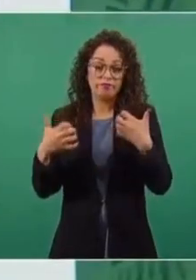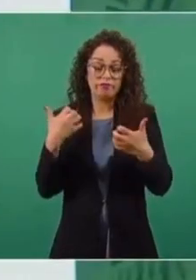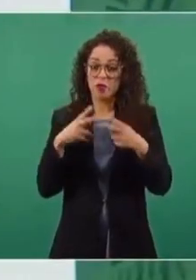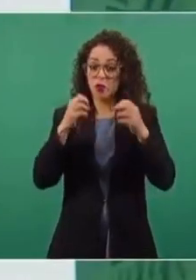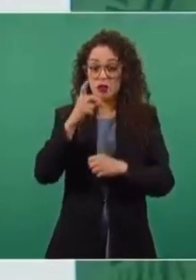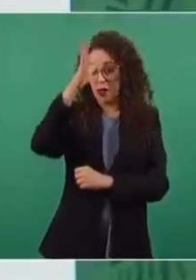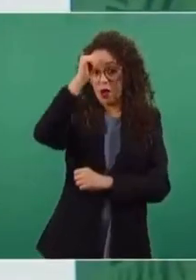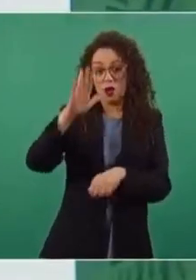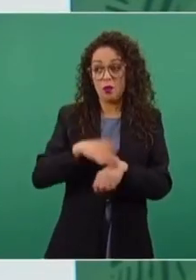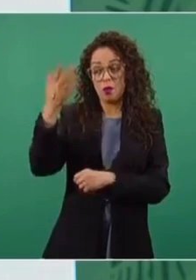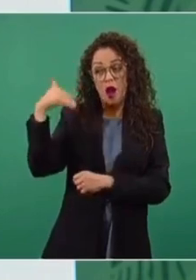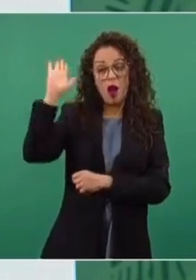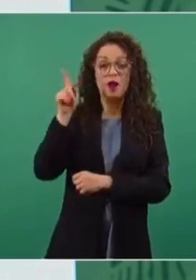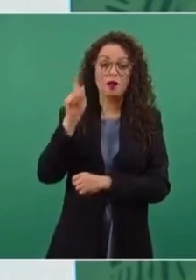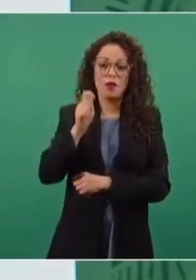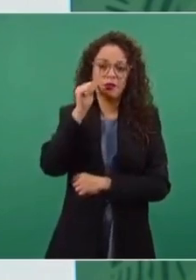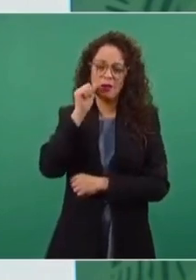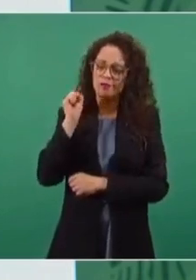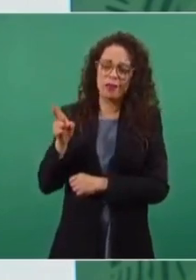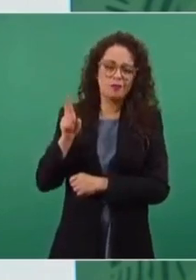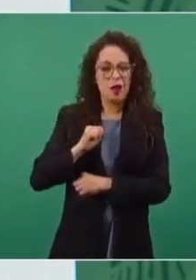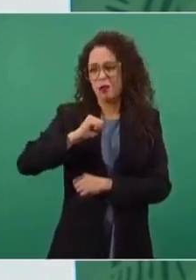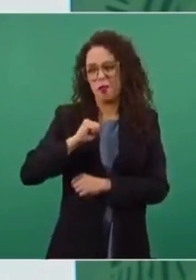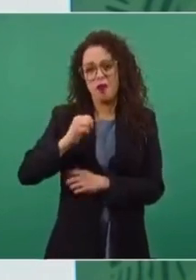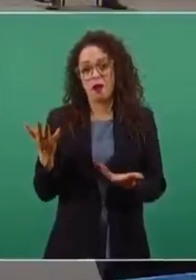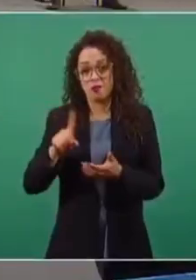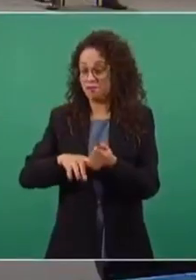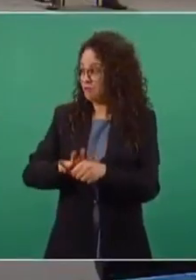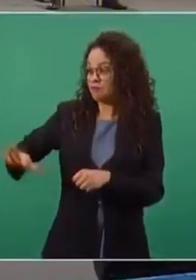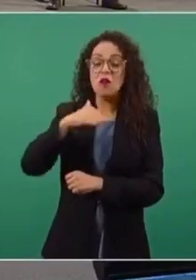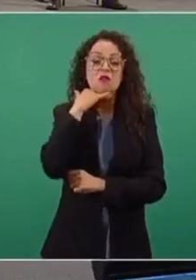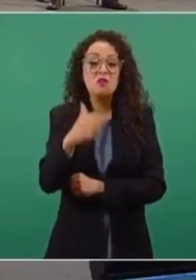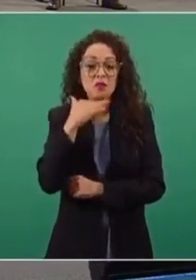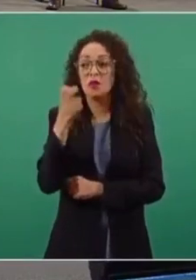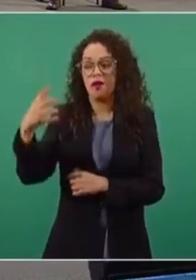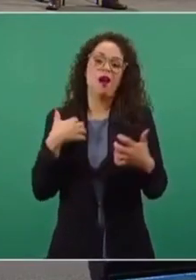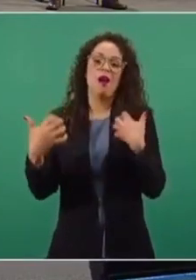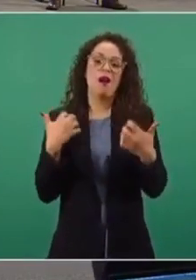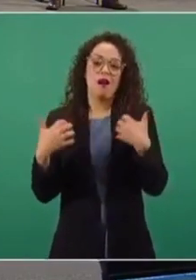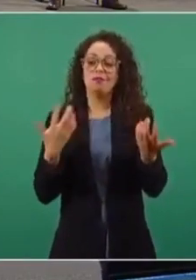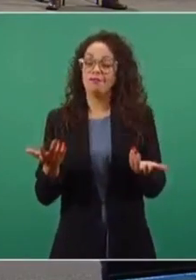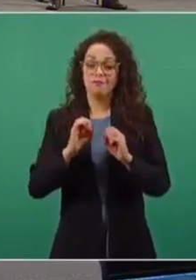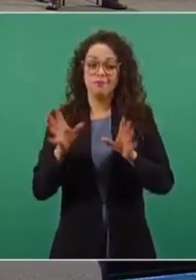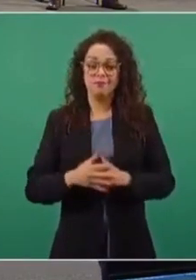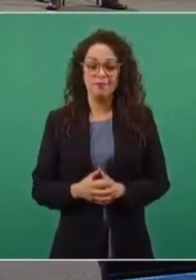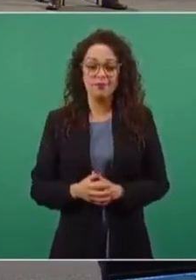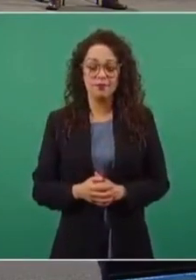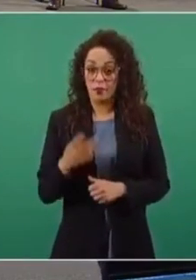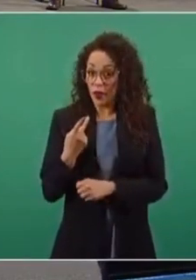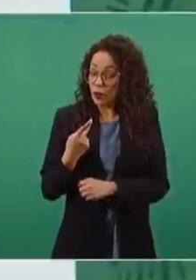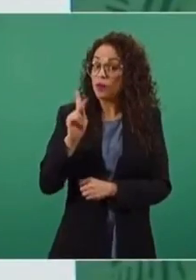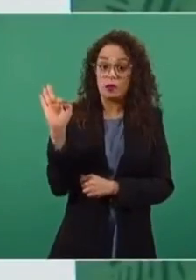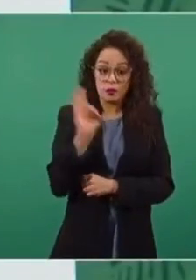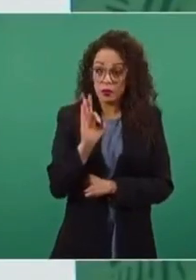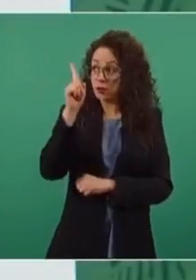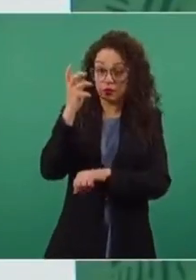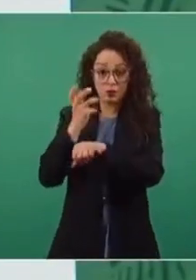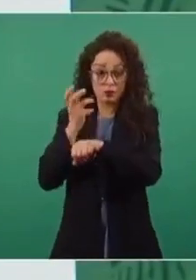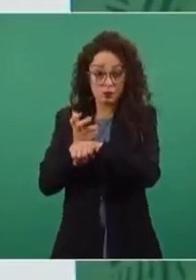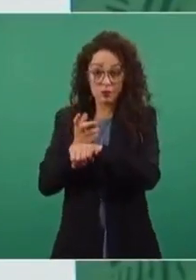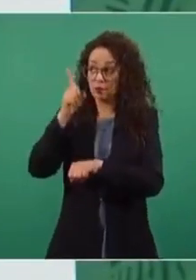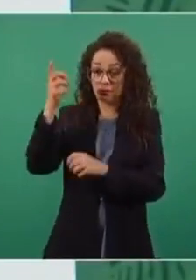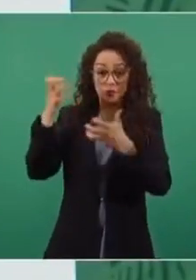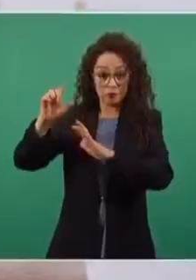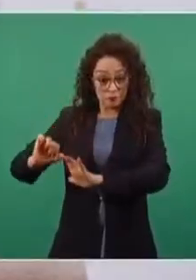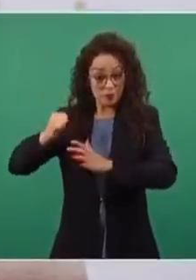eran los hijos predilectos del régimen, corrupto, entonces están molestos pero si Estados Unidos interviene y el